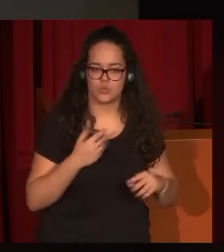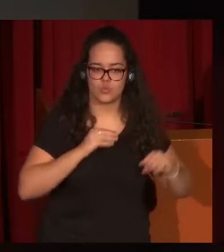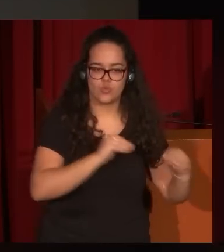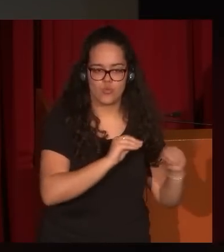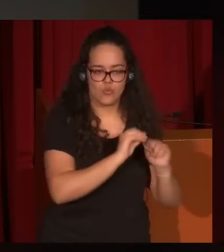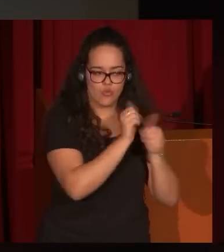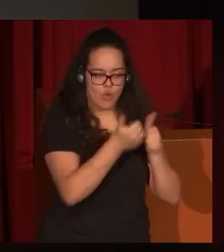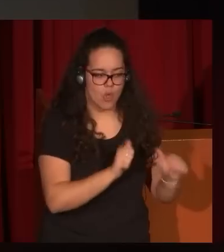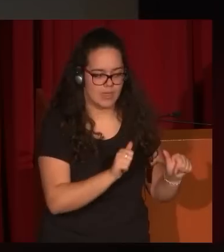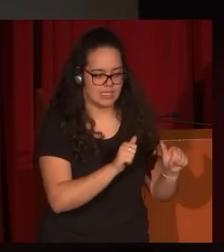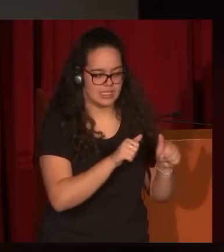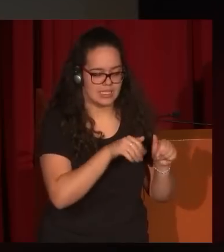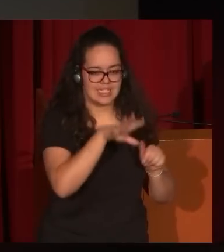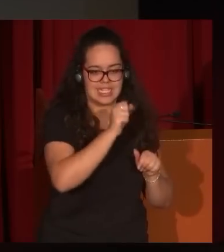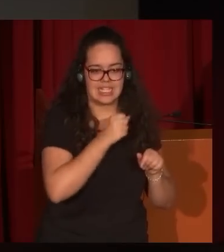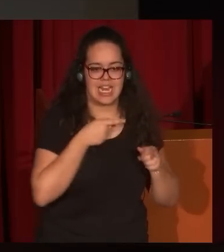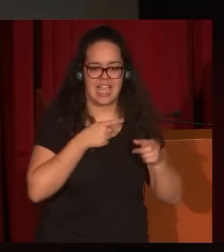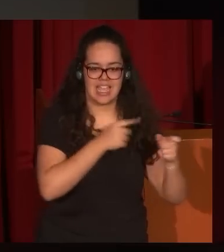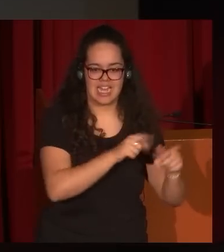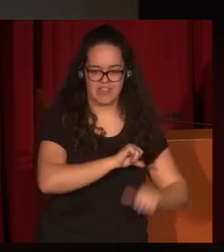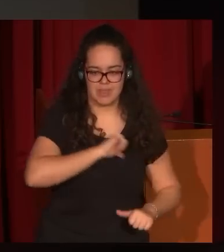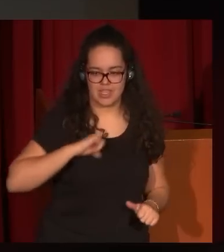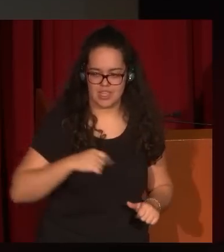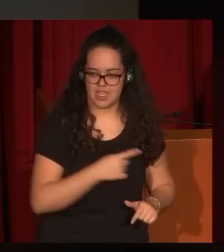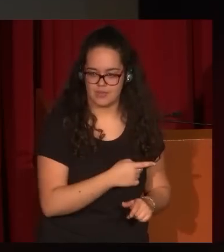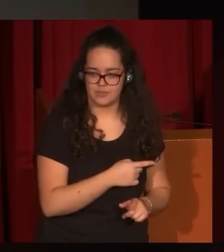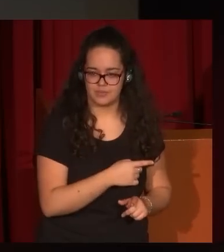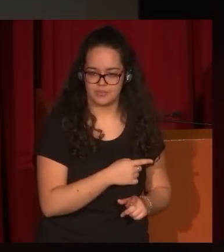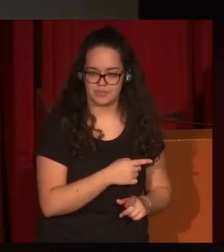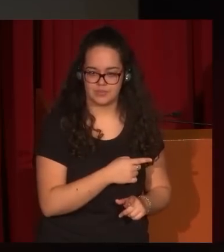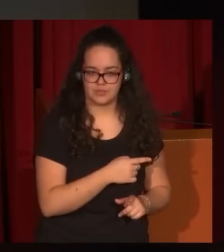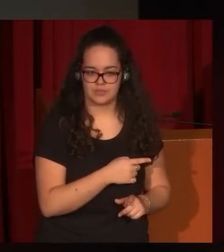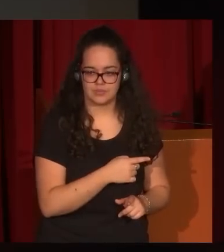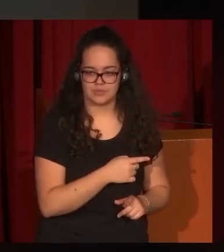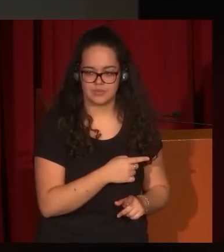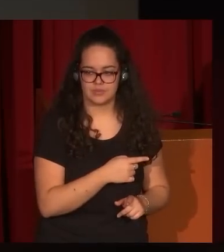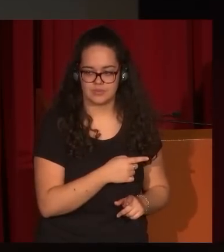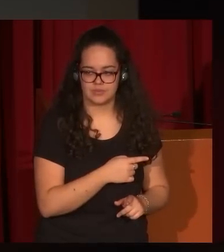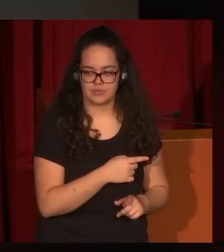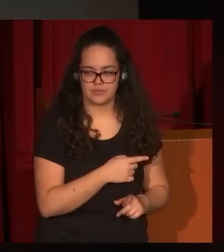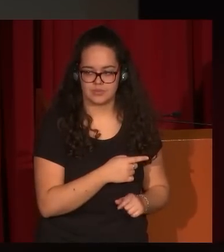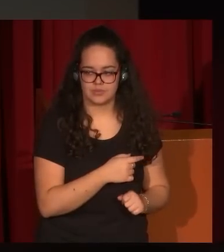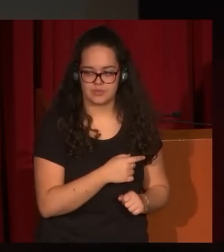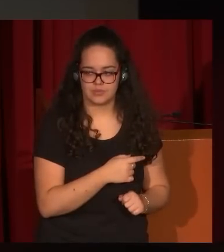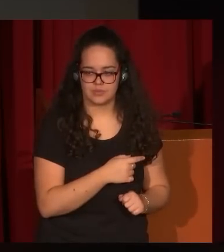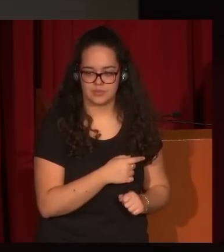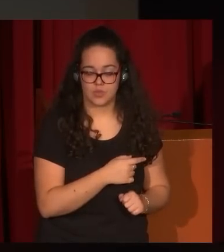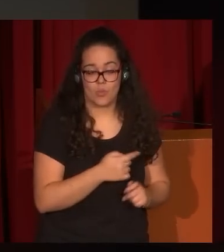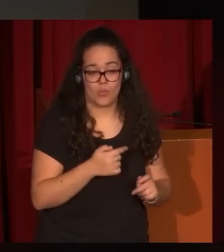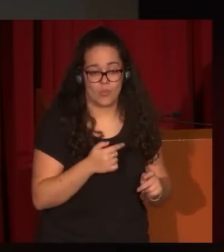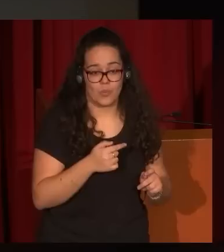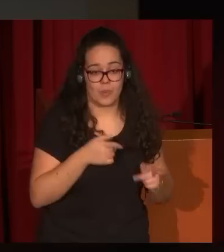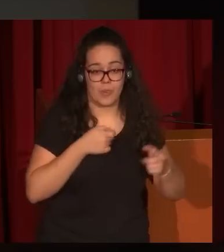de escenas de la guerra de la independencia. Porque es verdad que la guerra de la independencia es desde muy poco después